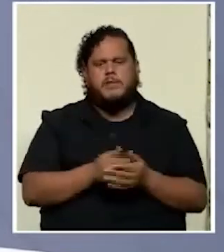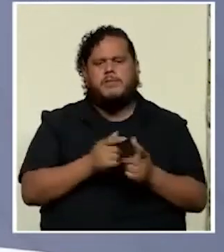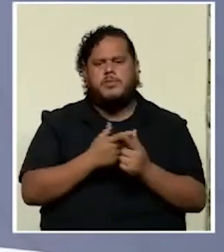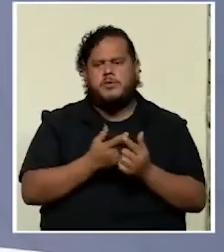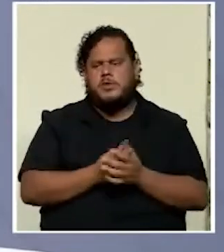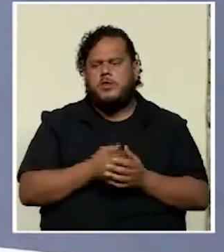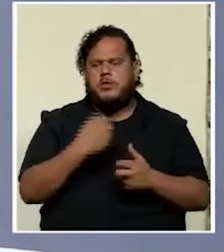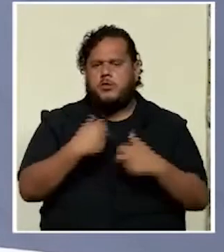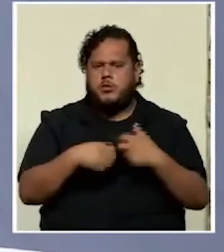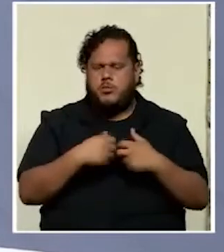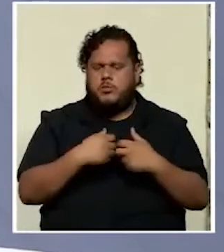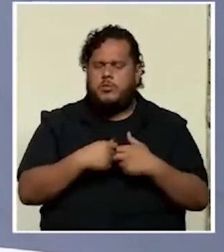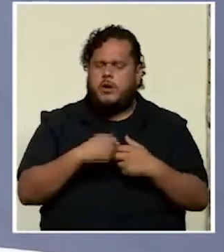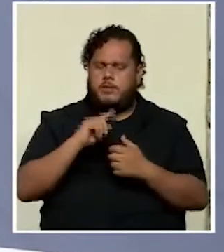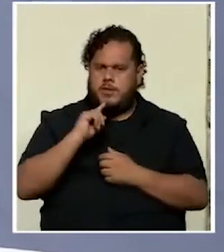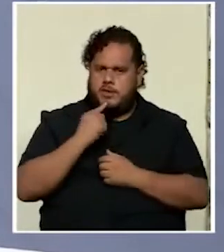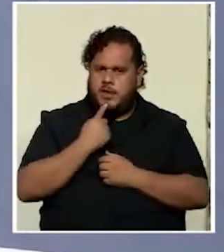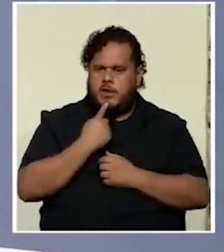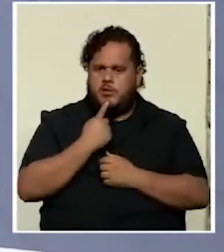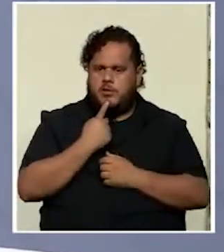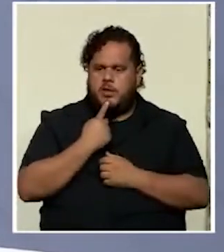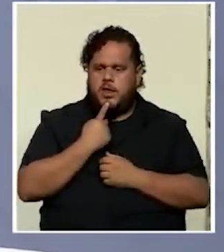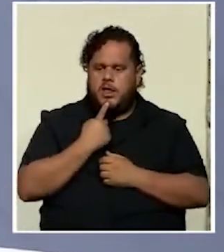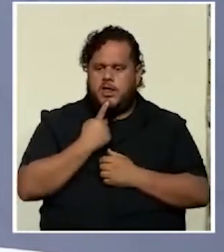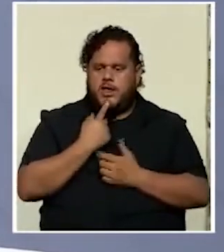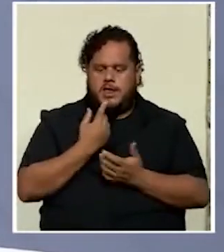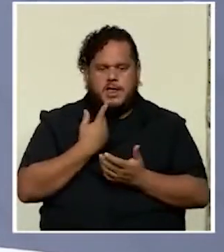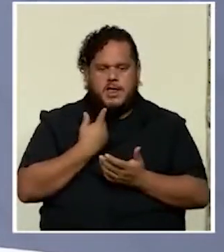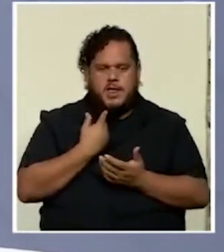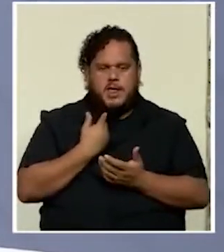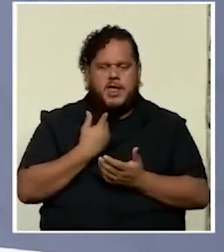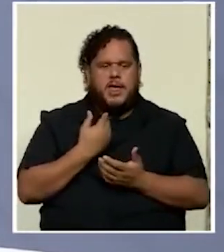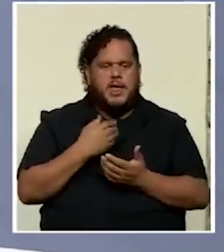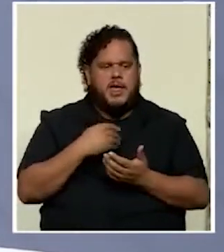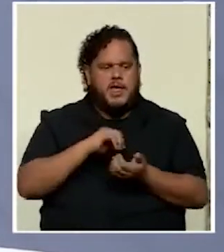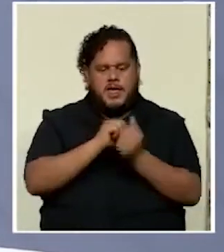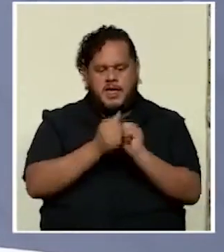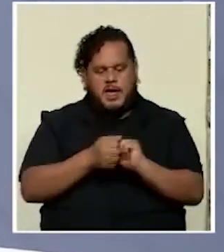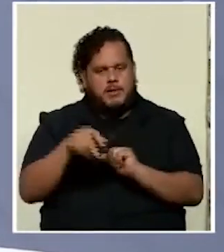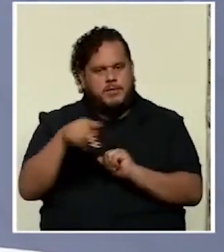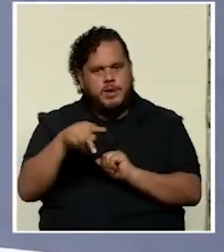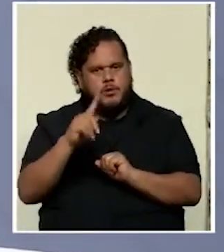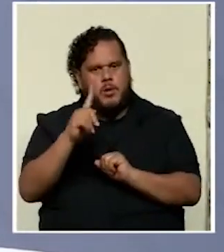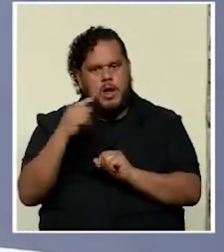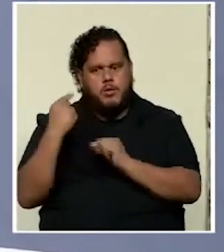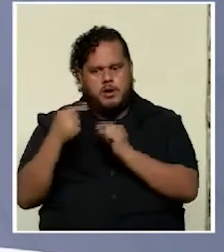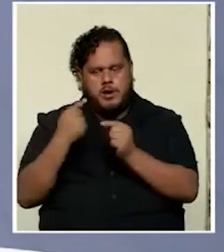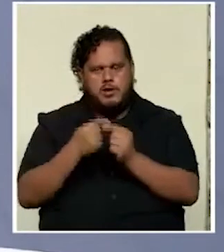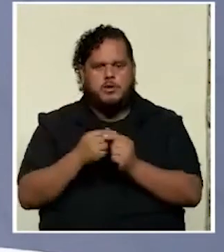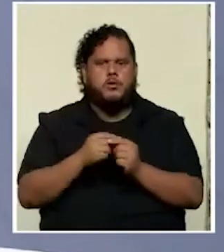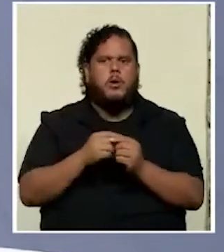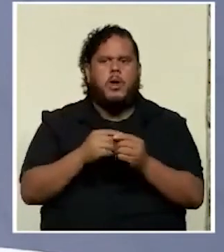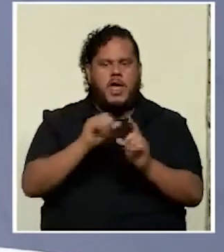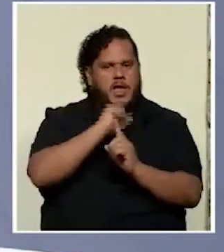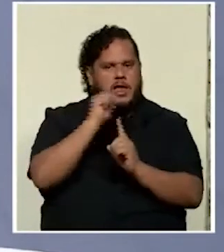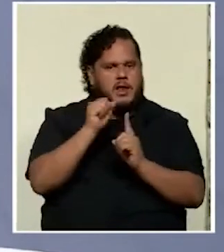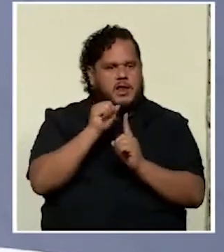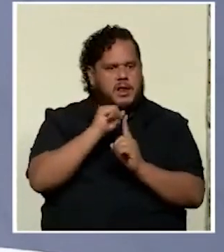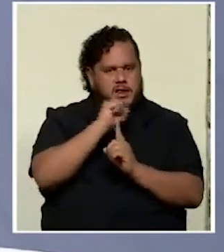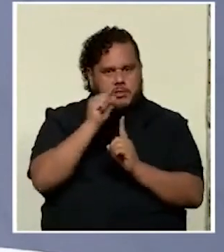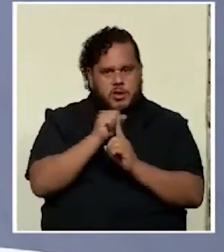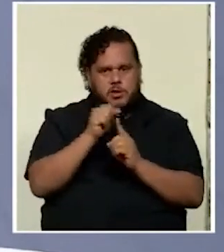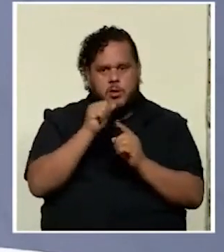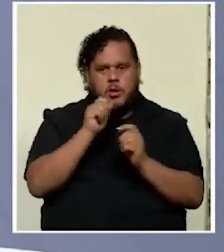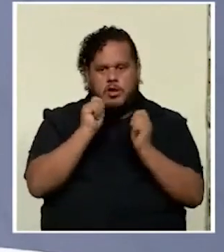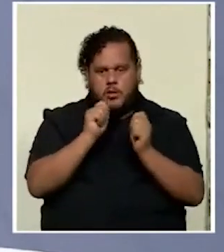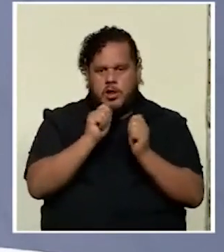son problemas concretos que ponen en riesgo a una generación el estado de la educación no dice que tenemos una generación perdida dice